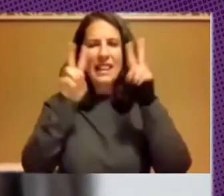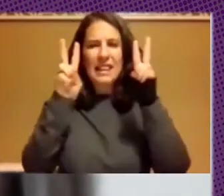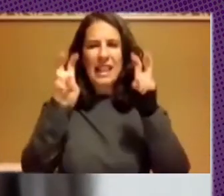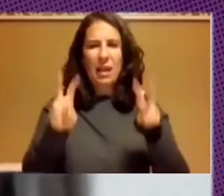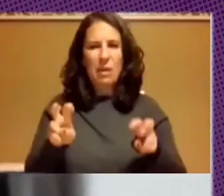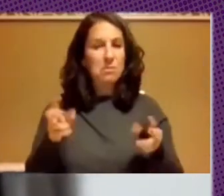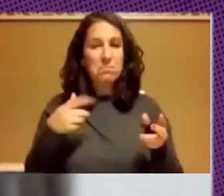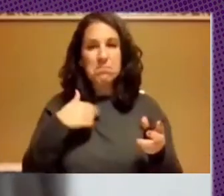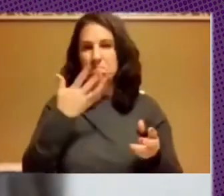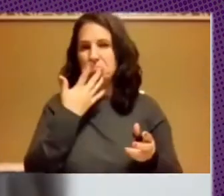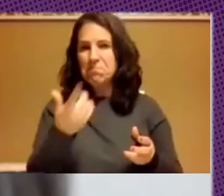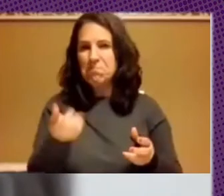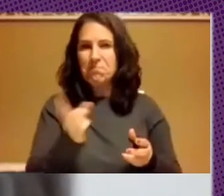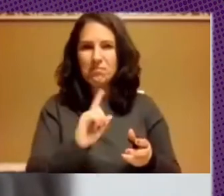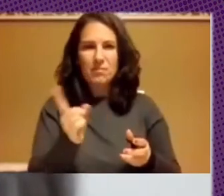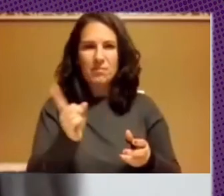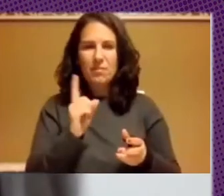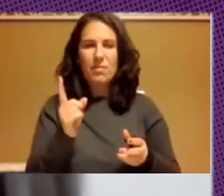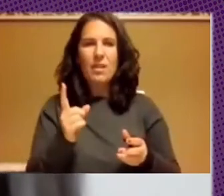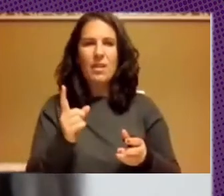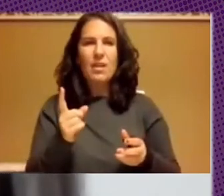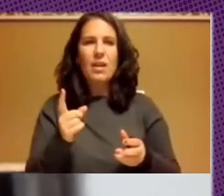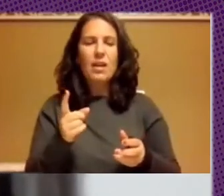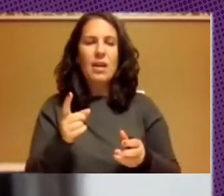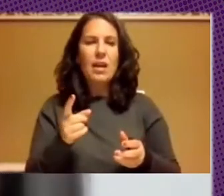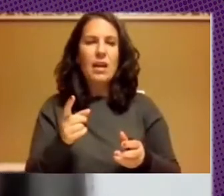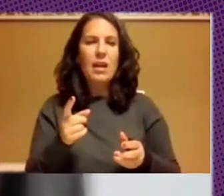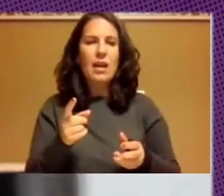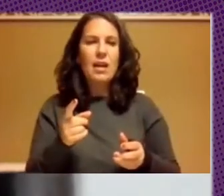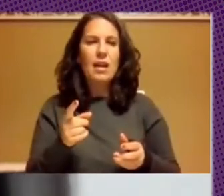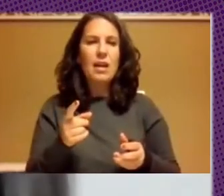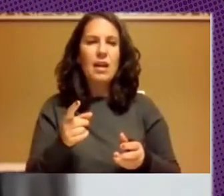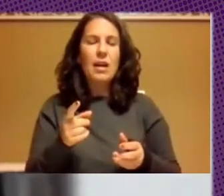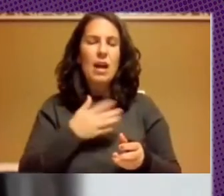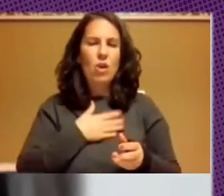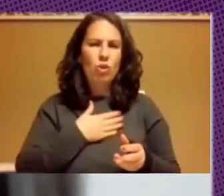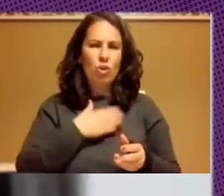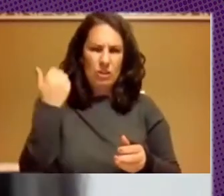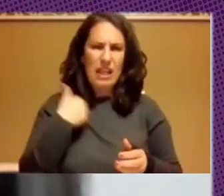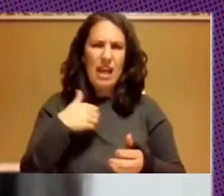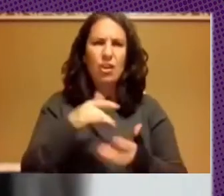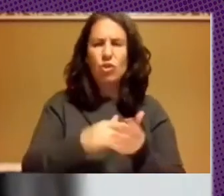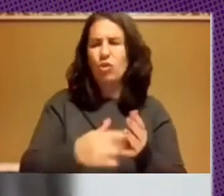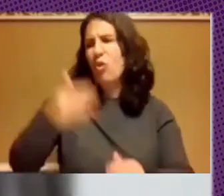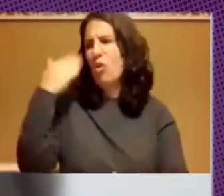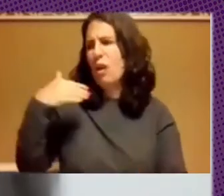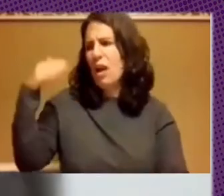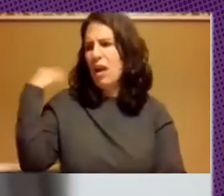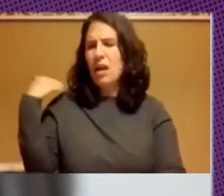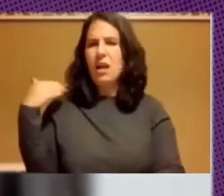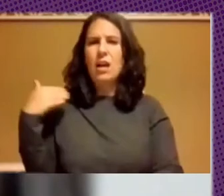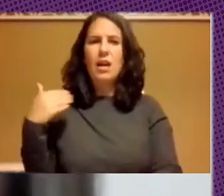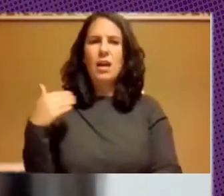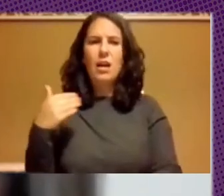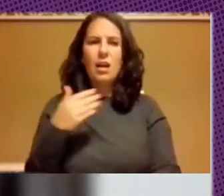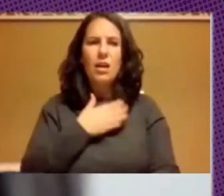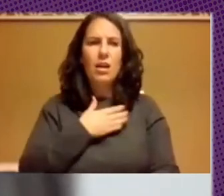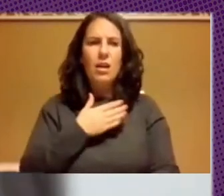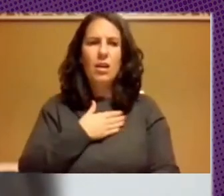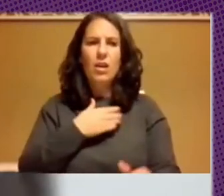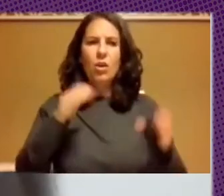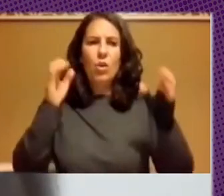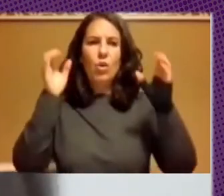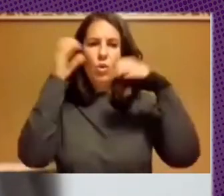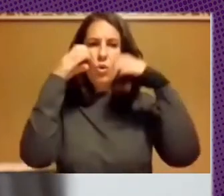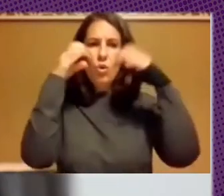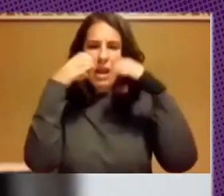un abordaje que es banal que es a nosotros ya nos pasó cuando se optó por Google Ads for Education como